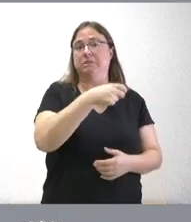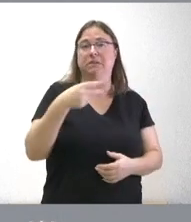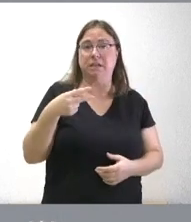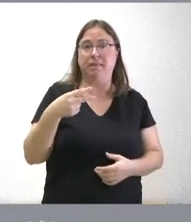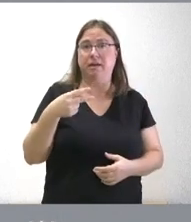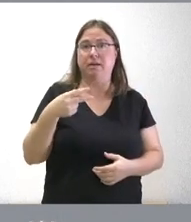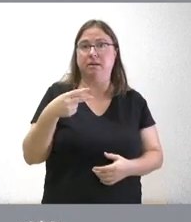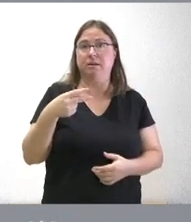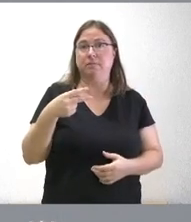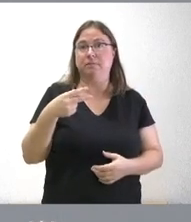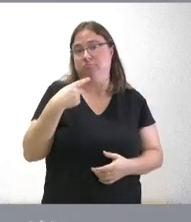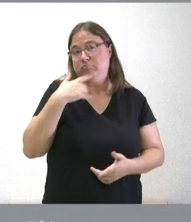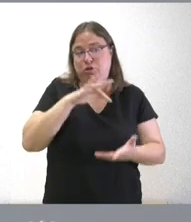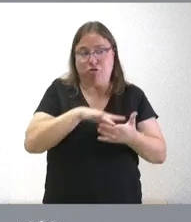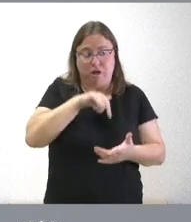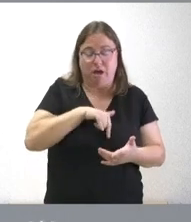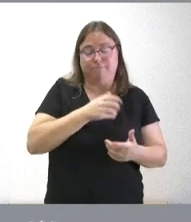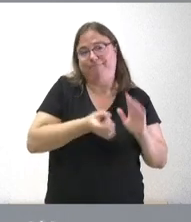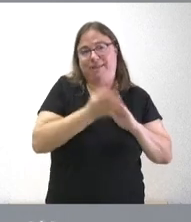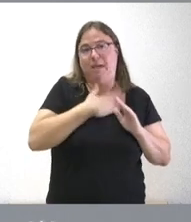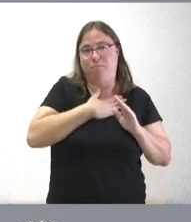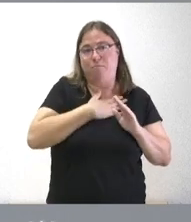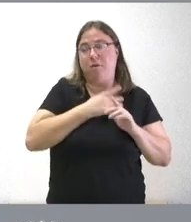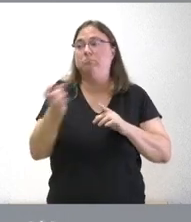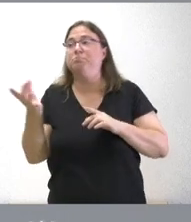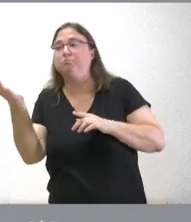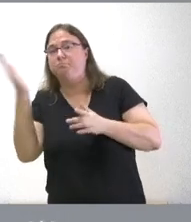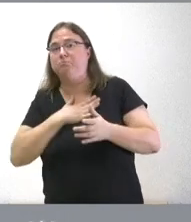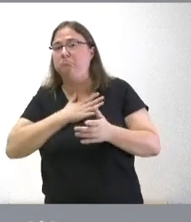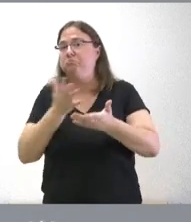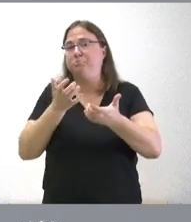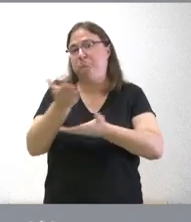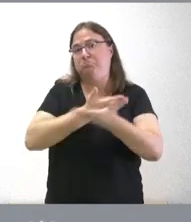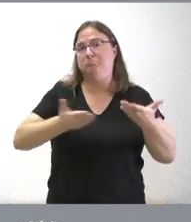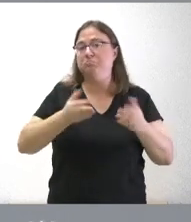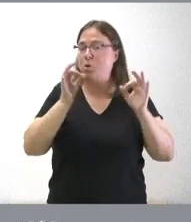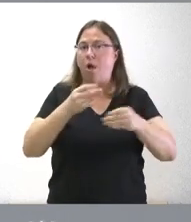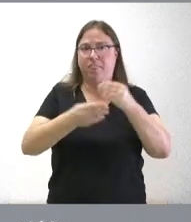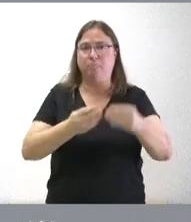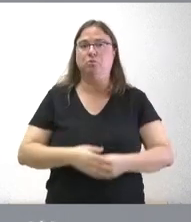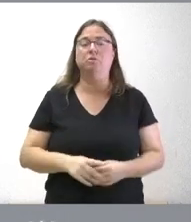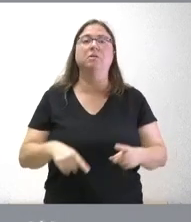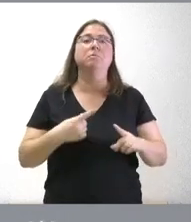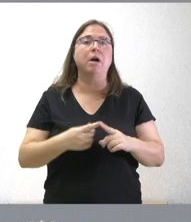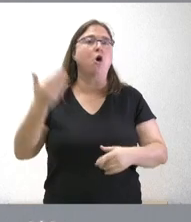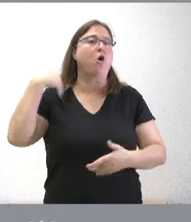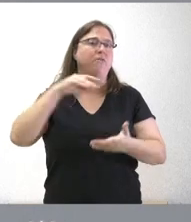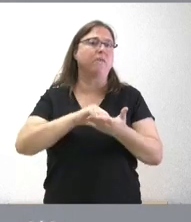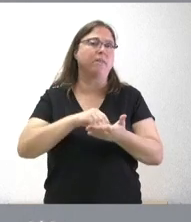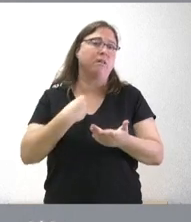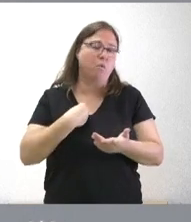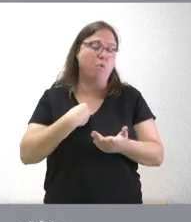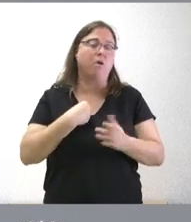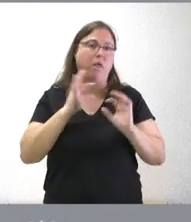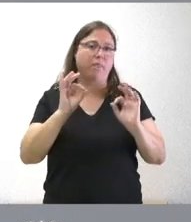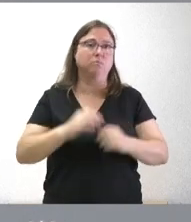se produce la iniciativa de la Junta de Castilla y León es positivo para el resto también nosotros lo haremos en este caso y en otras ocasiones pues no reservaremos la